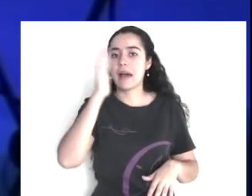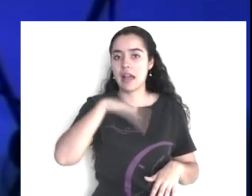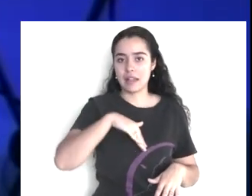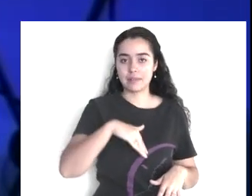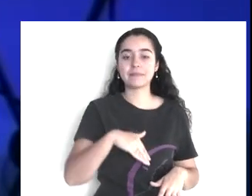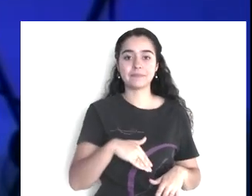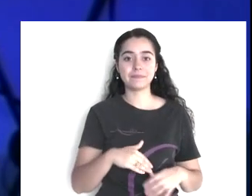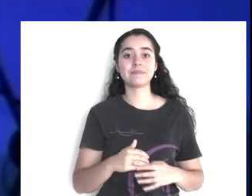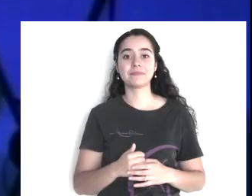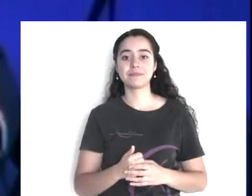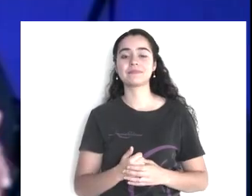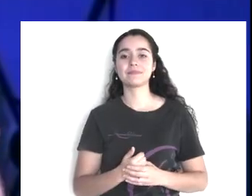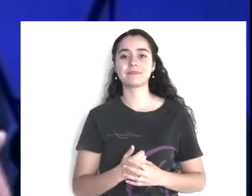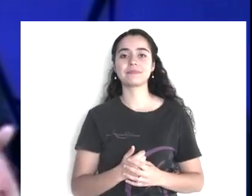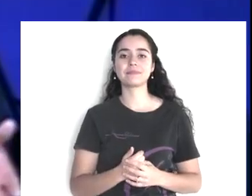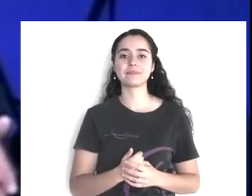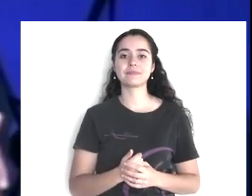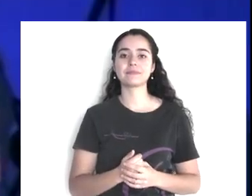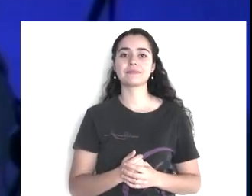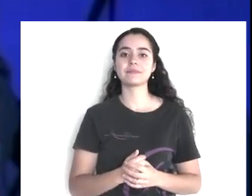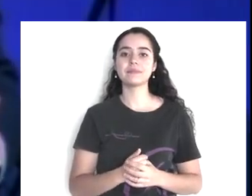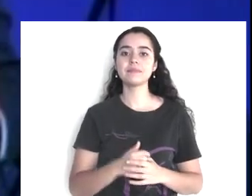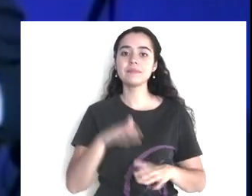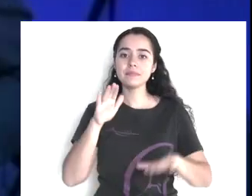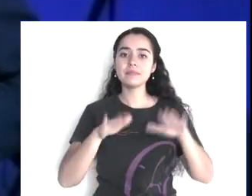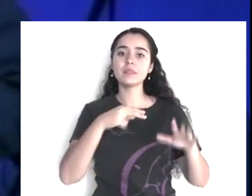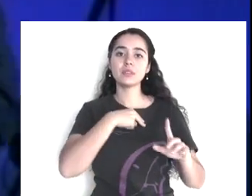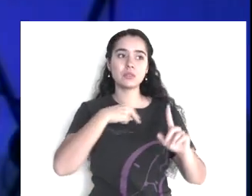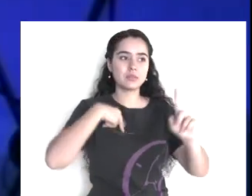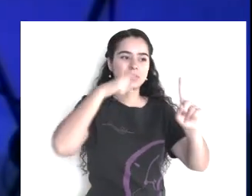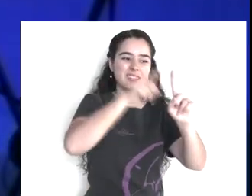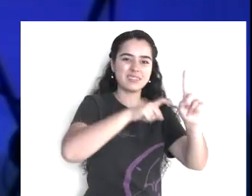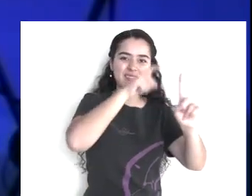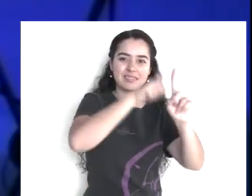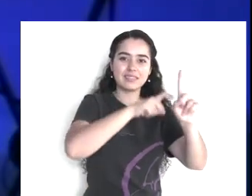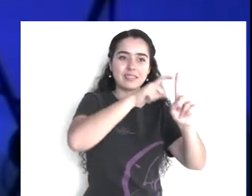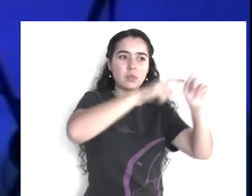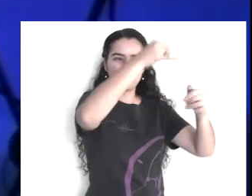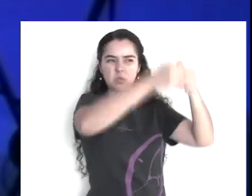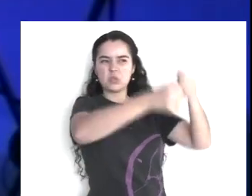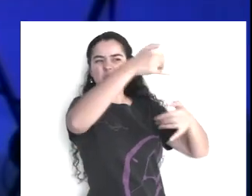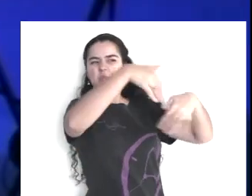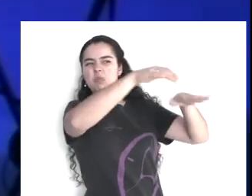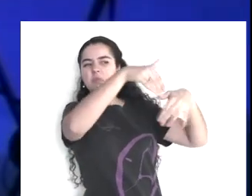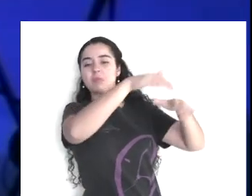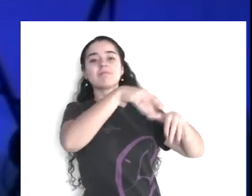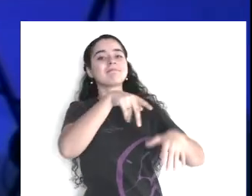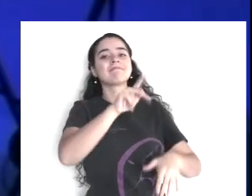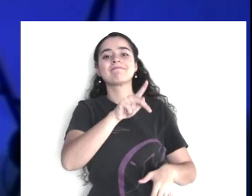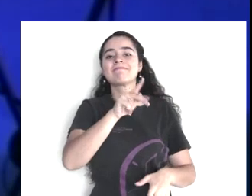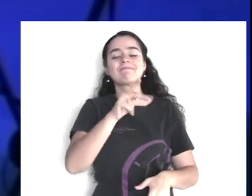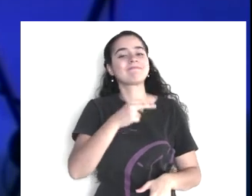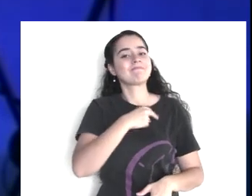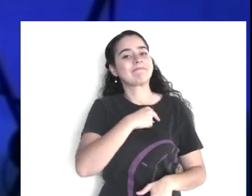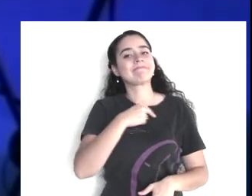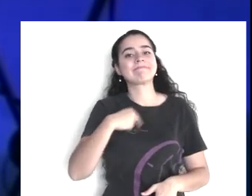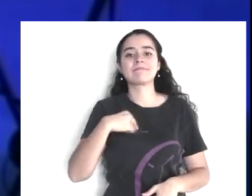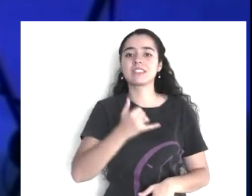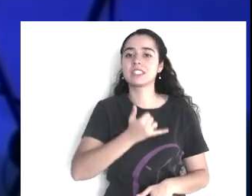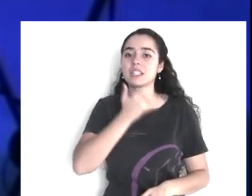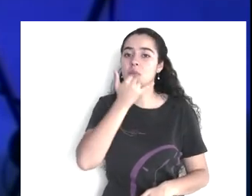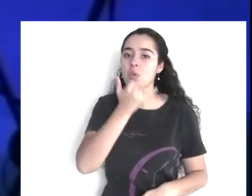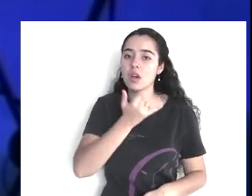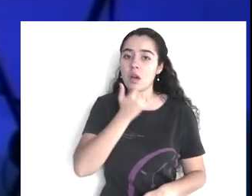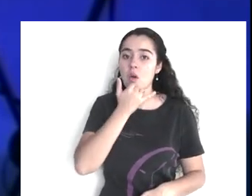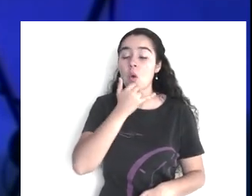posiciones. Ahora bien, hay inocentes que en apariencia son culpables, como en